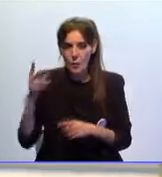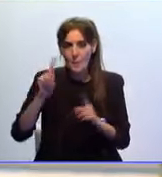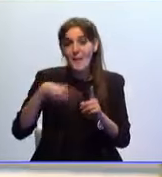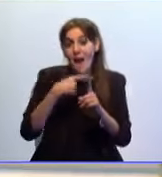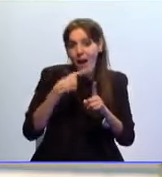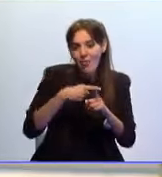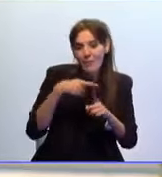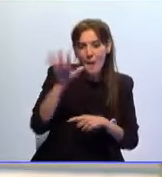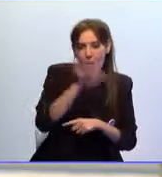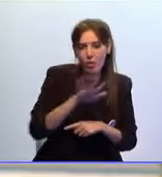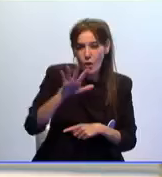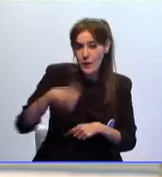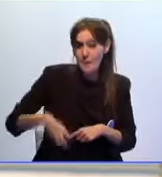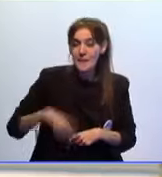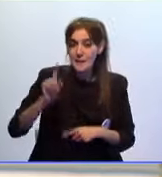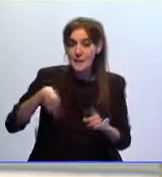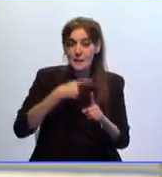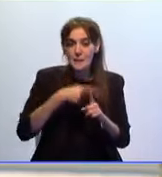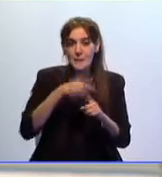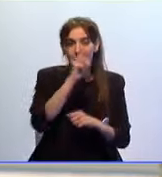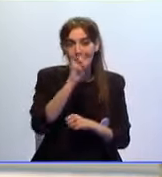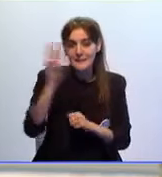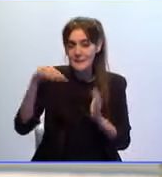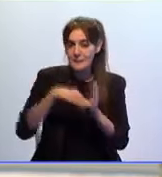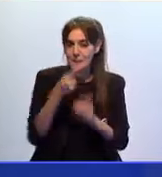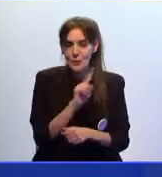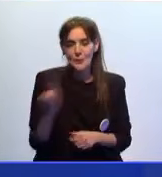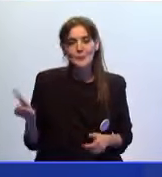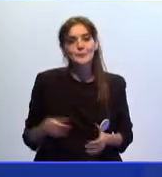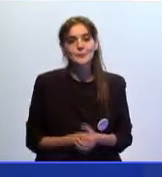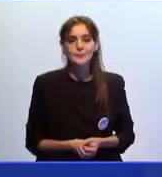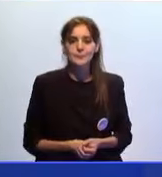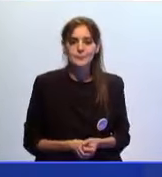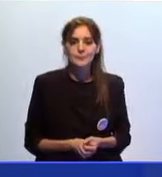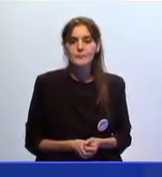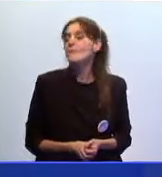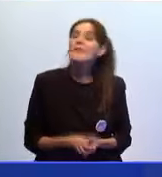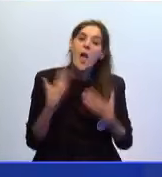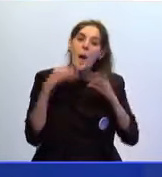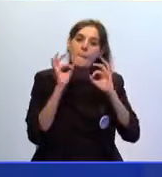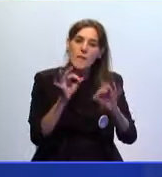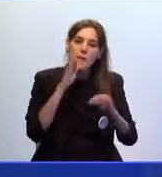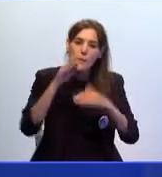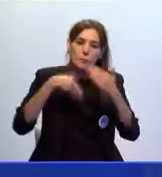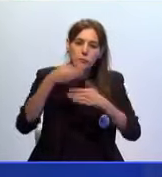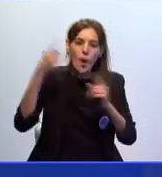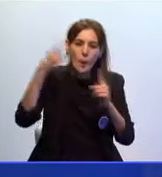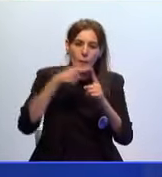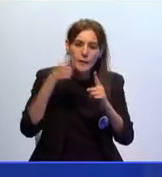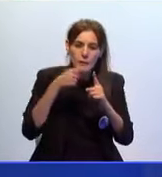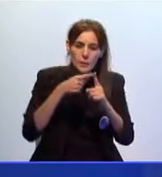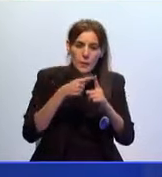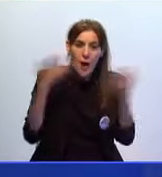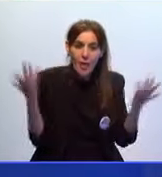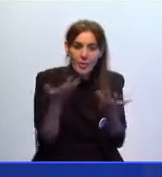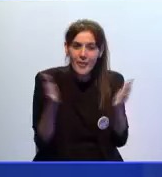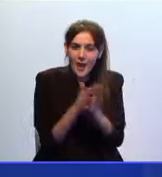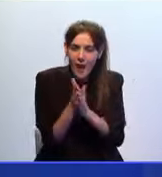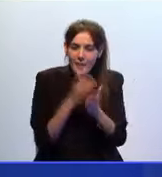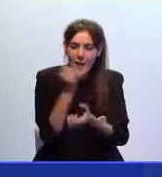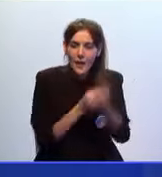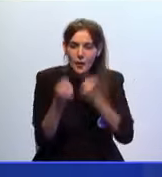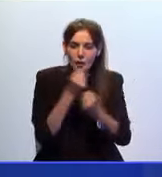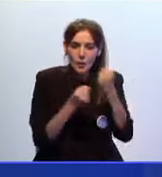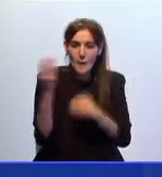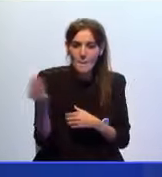En algunas partes del Príncipe no llega a los 23.000. Precisamente para intentar mejorar e incentivar la economía